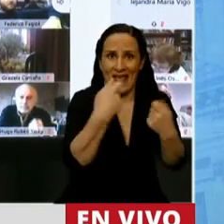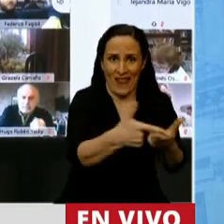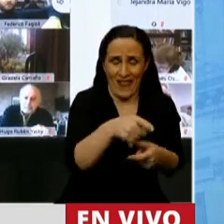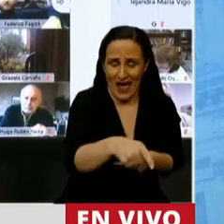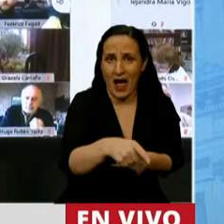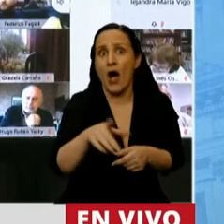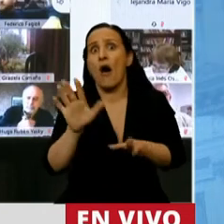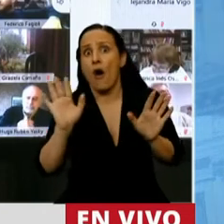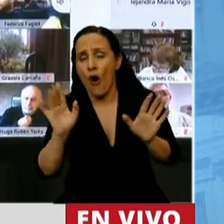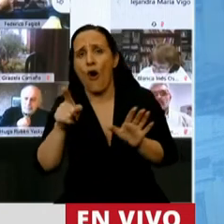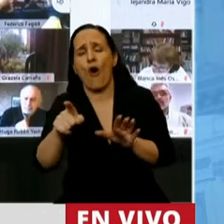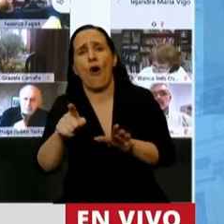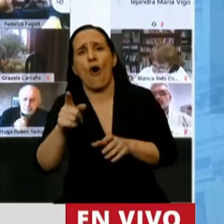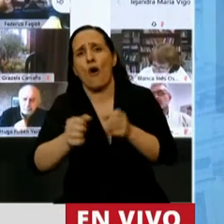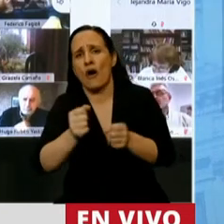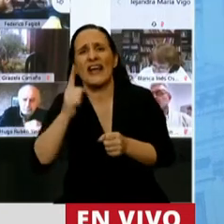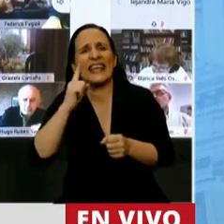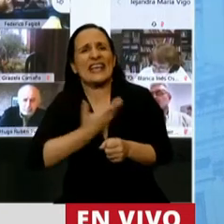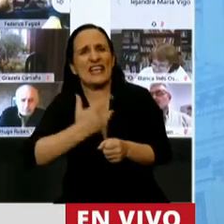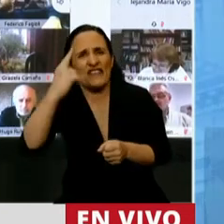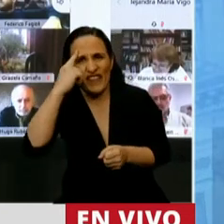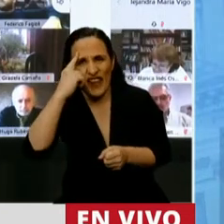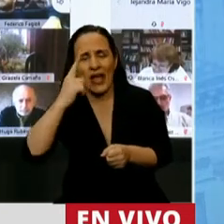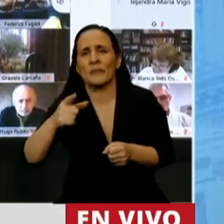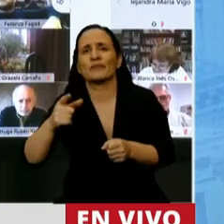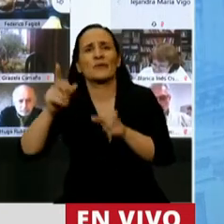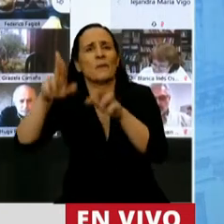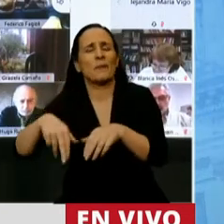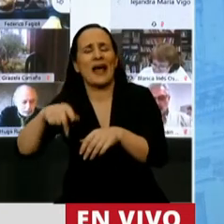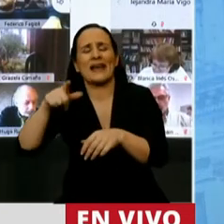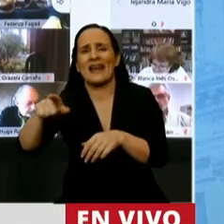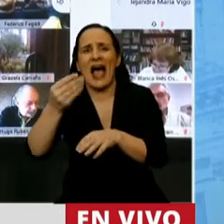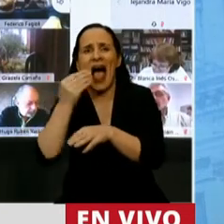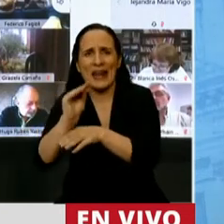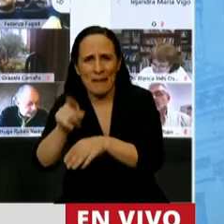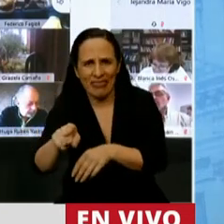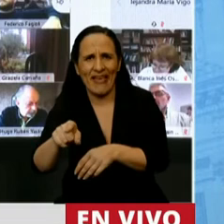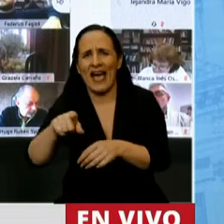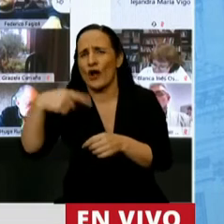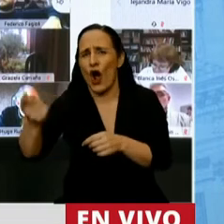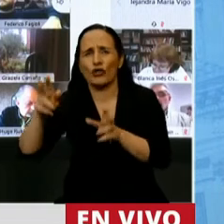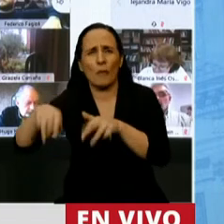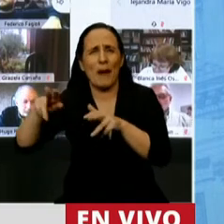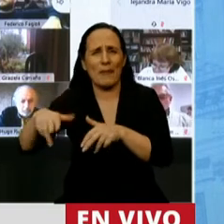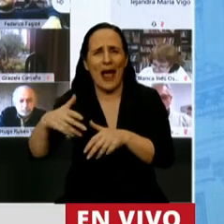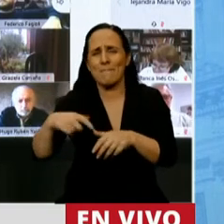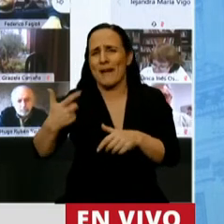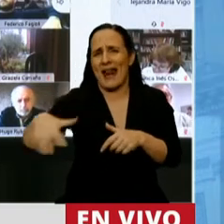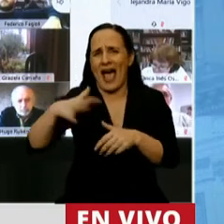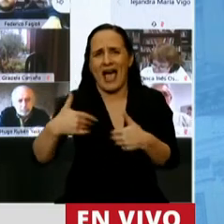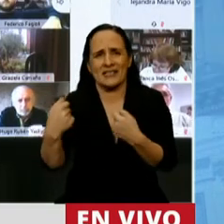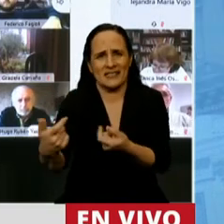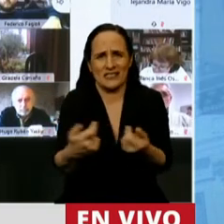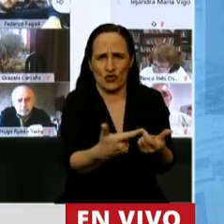o sea a través del IFE, el programa alimentar, y otras políticas sociales que se fueron